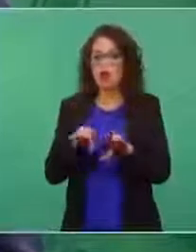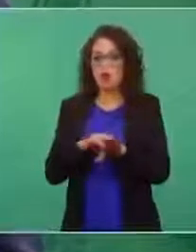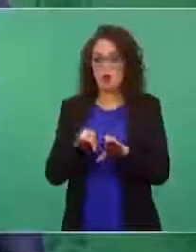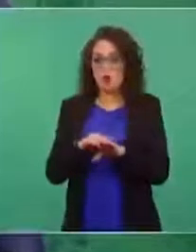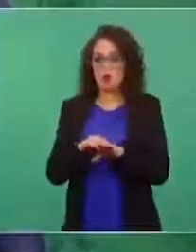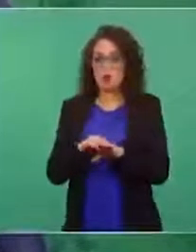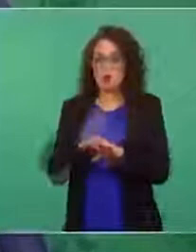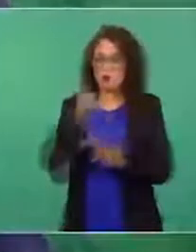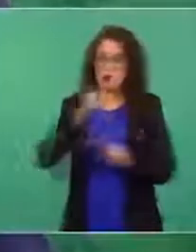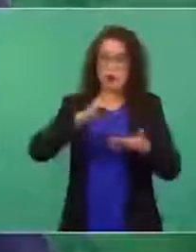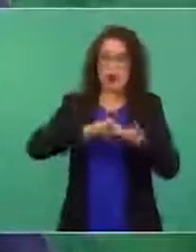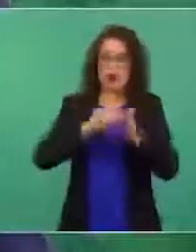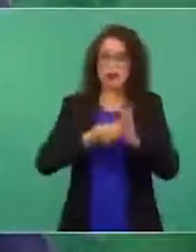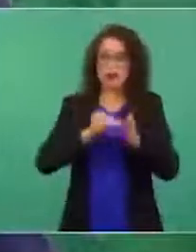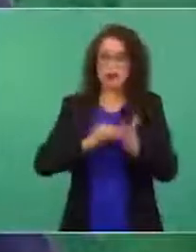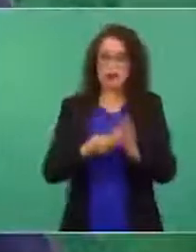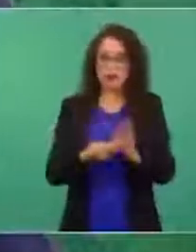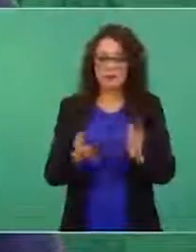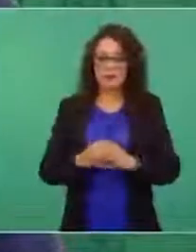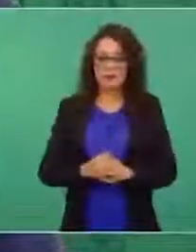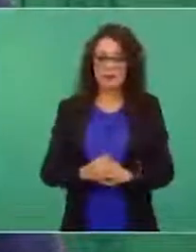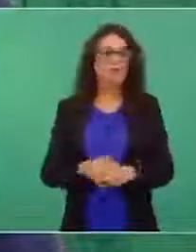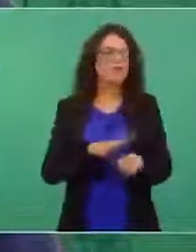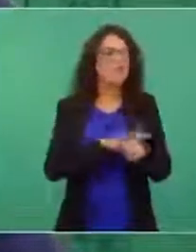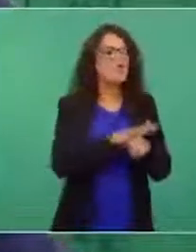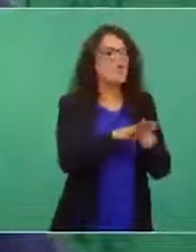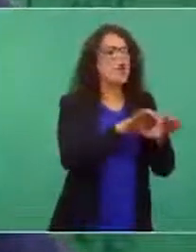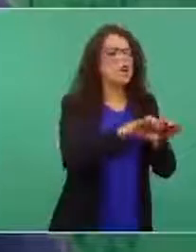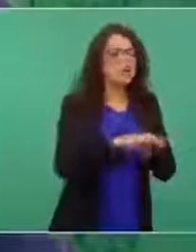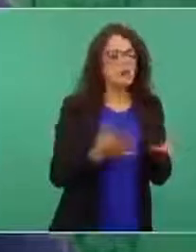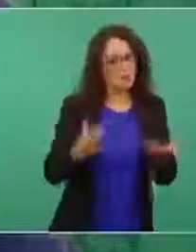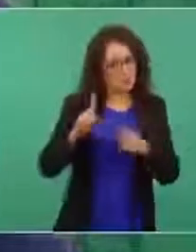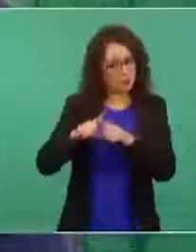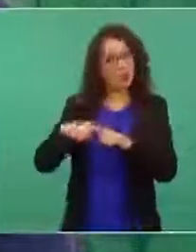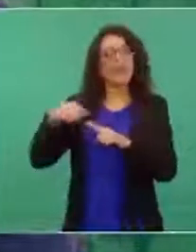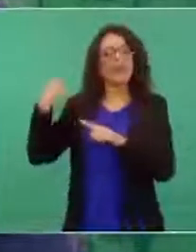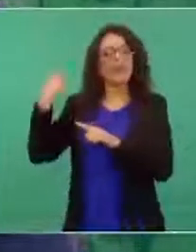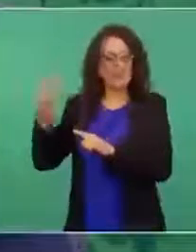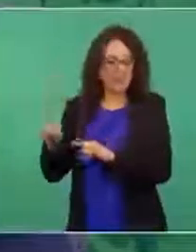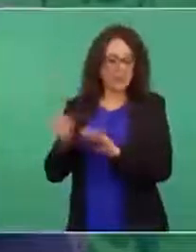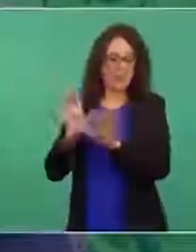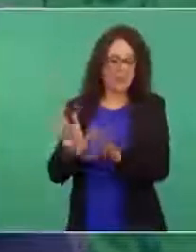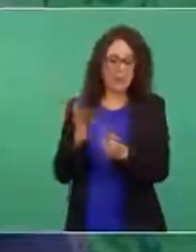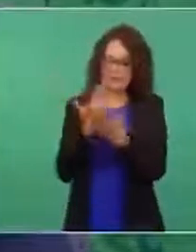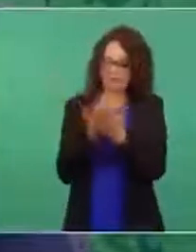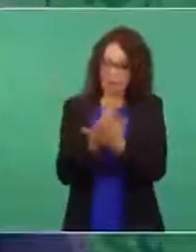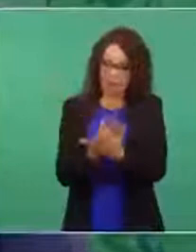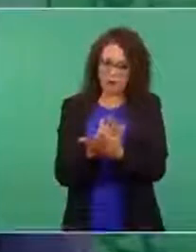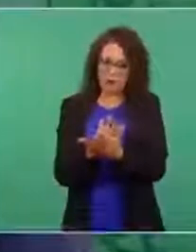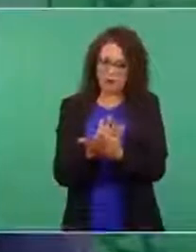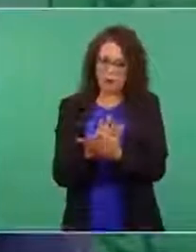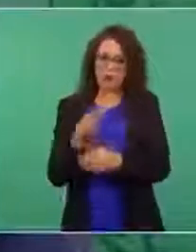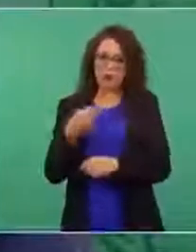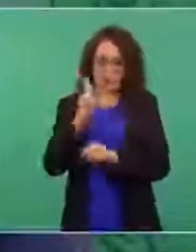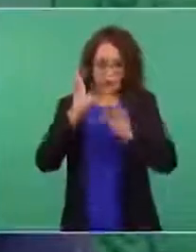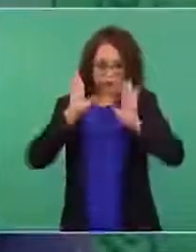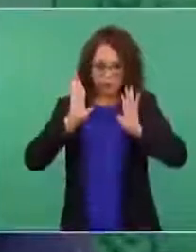estrategias. En su momento, pero hay ya